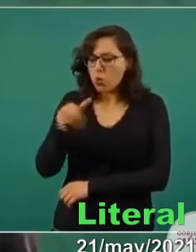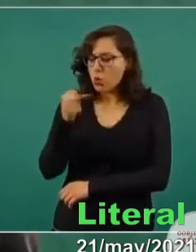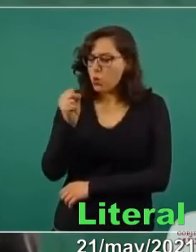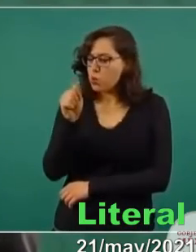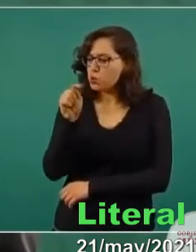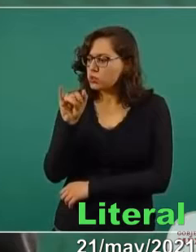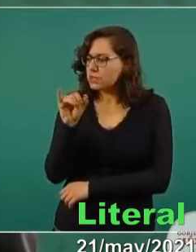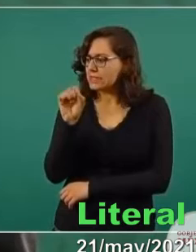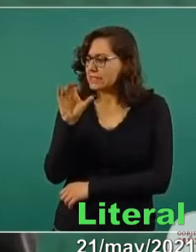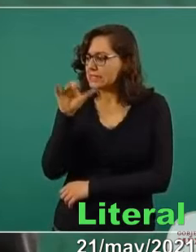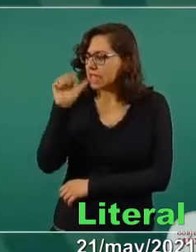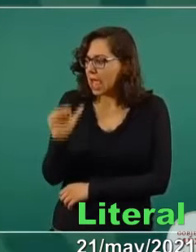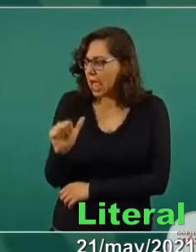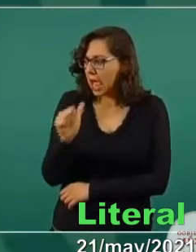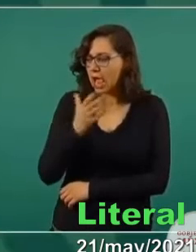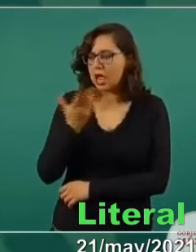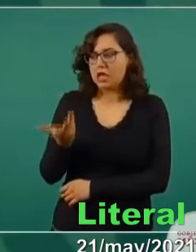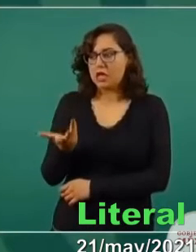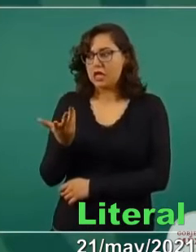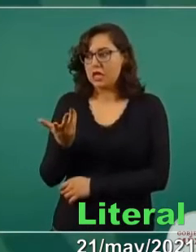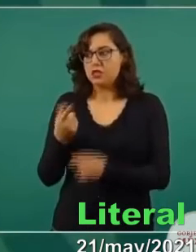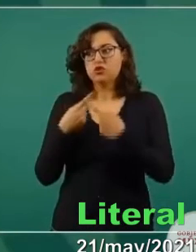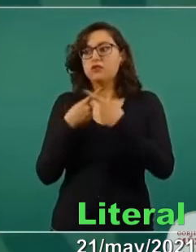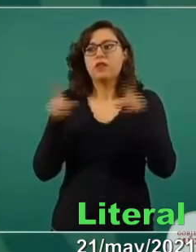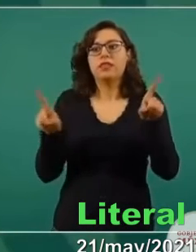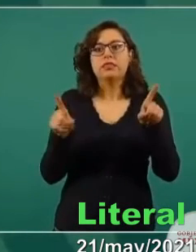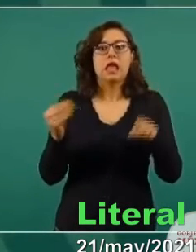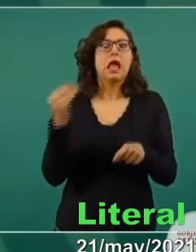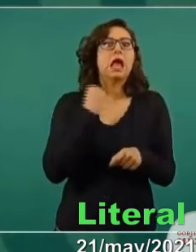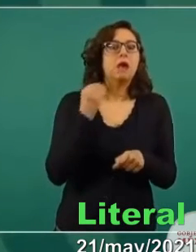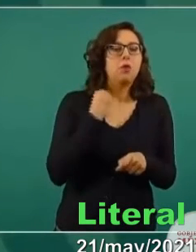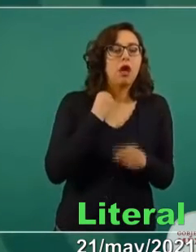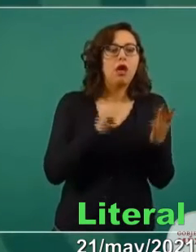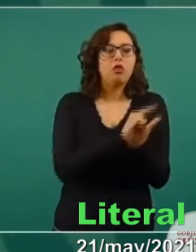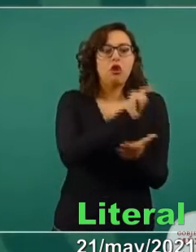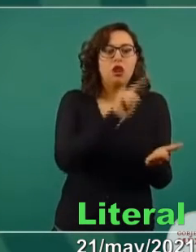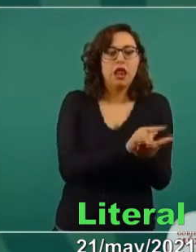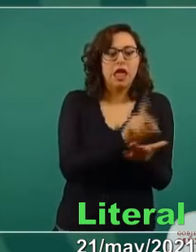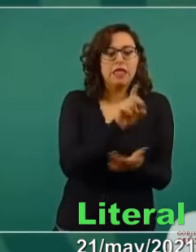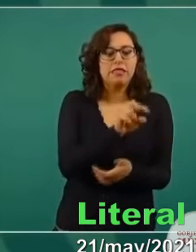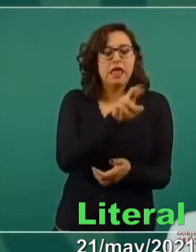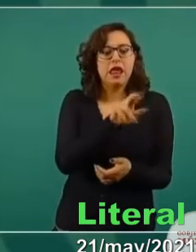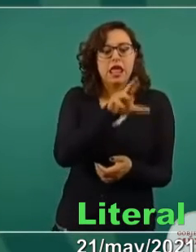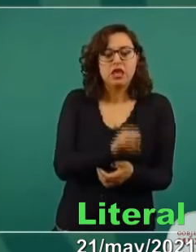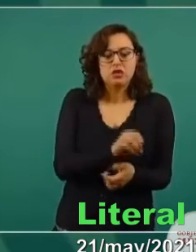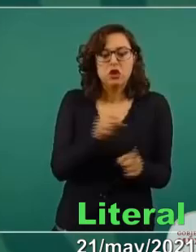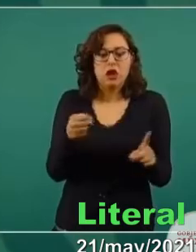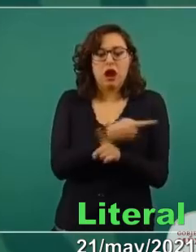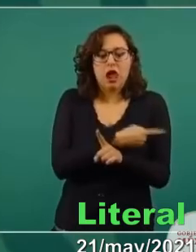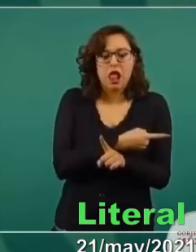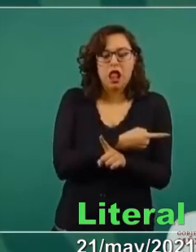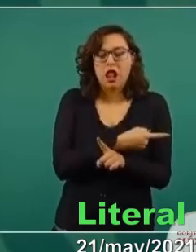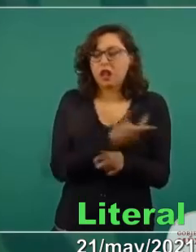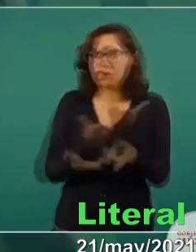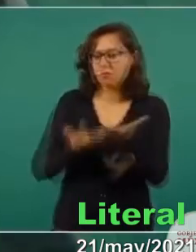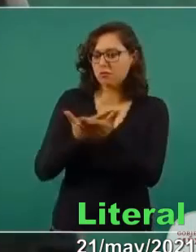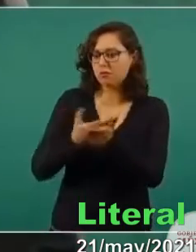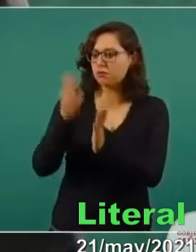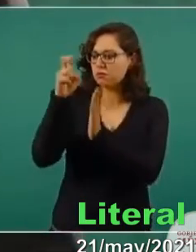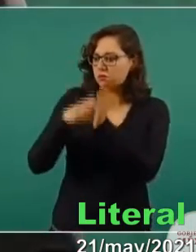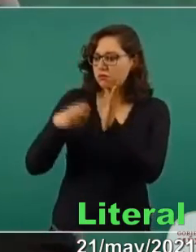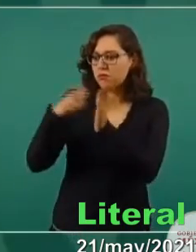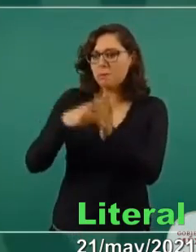Cohecho, o del Chueco, de lo Chueco.